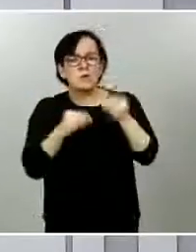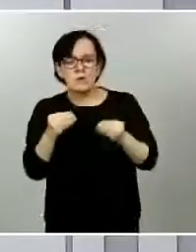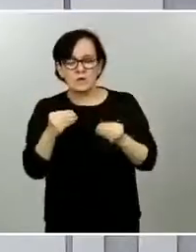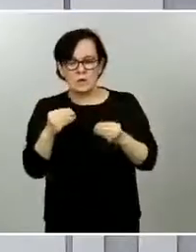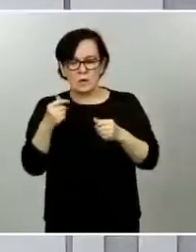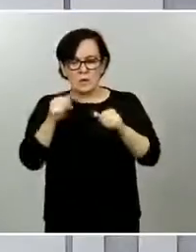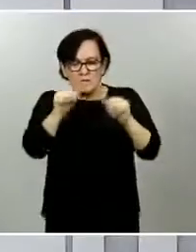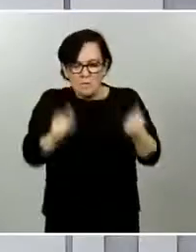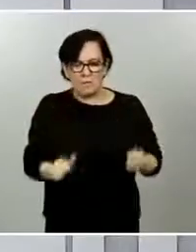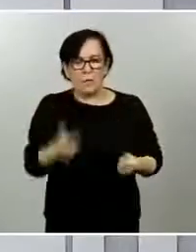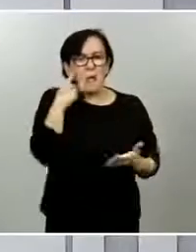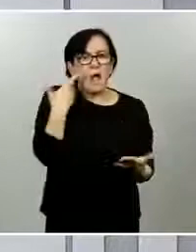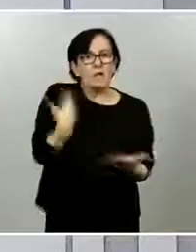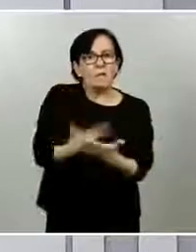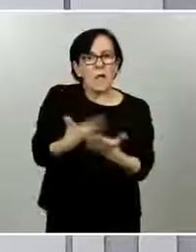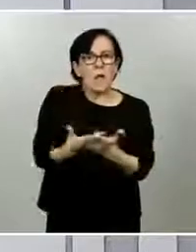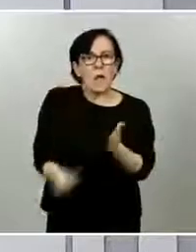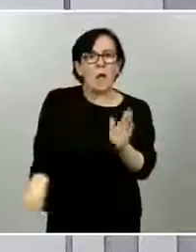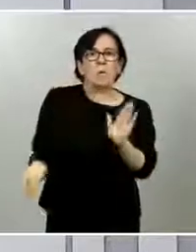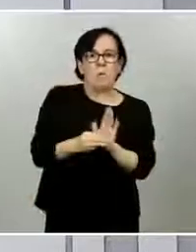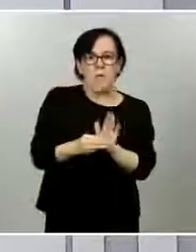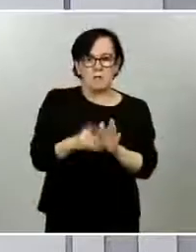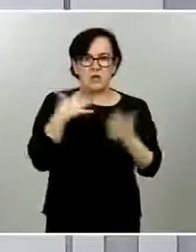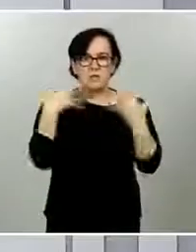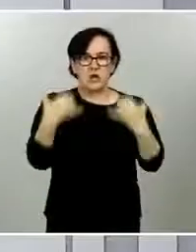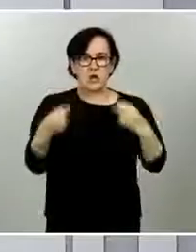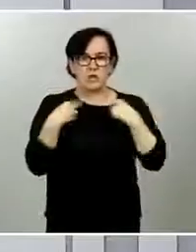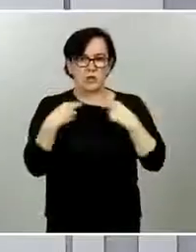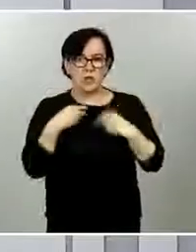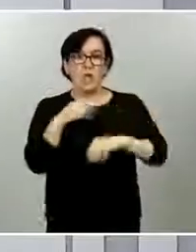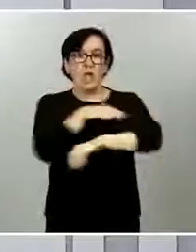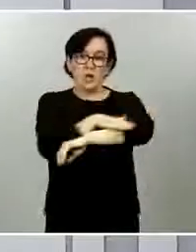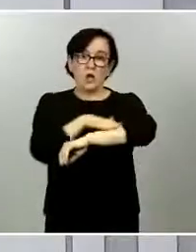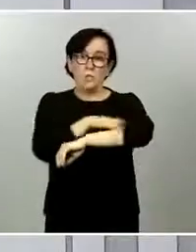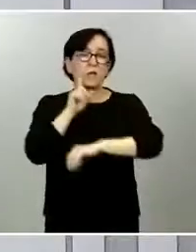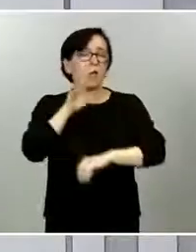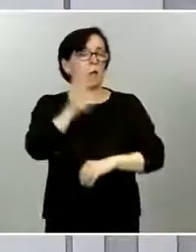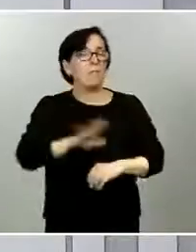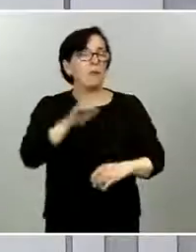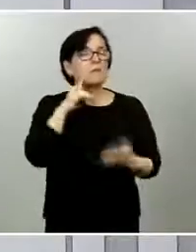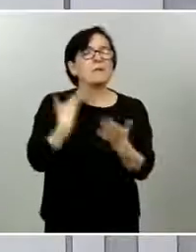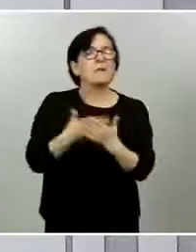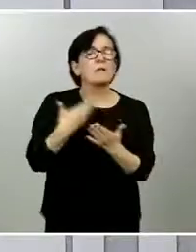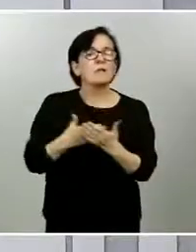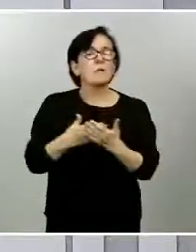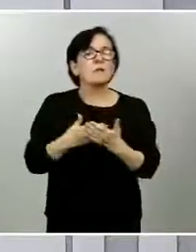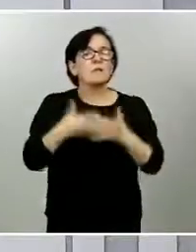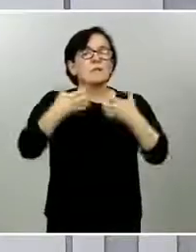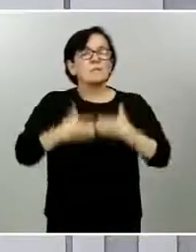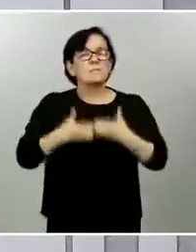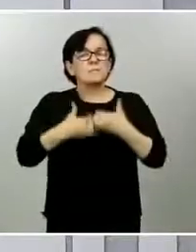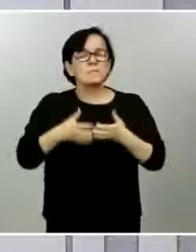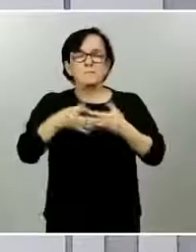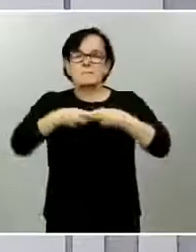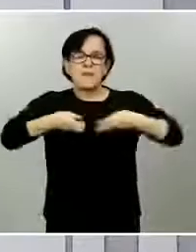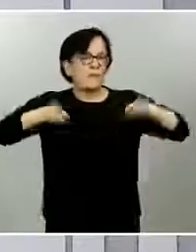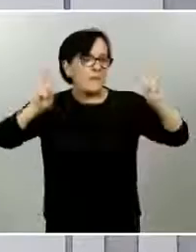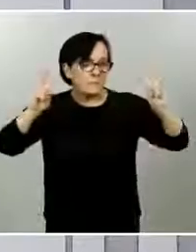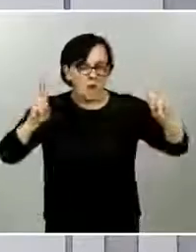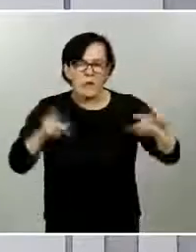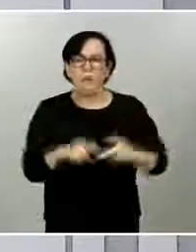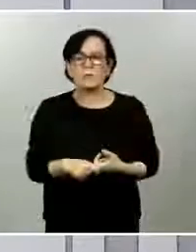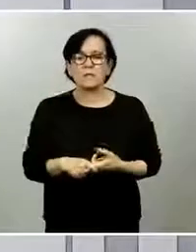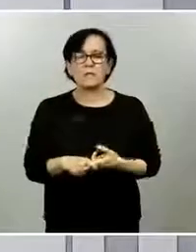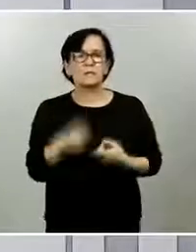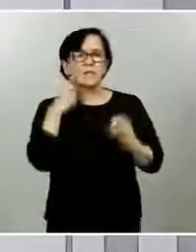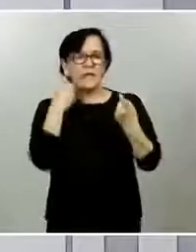pronunciarse sobre la propuesta que formula el Gobierno no hay ninguna otra ley ordinaria que haga que este mecanismo tenga la